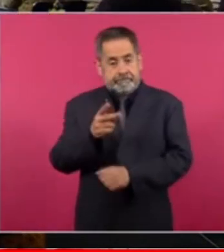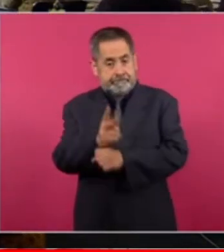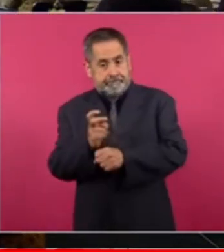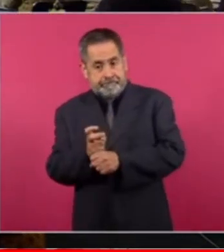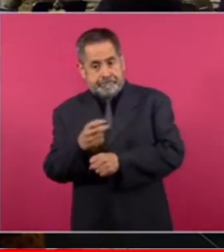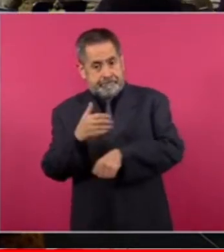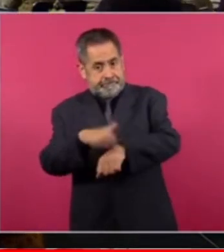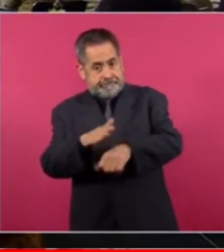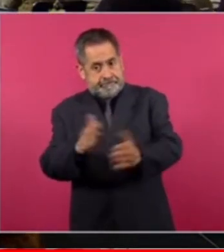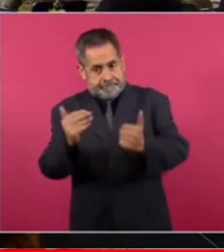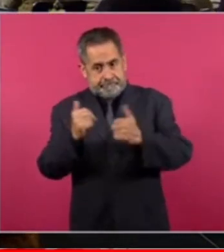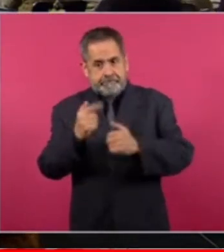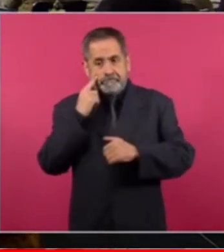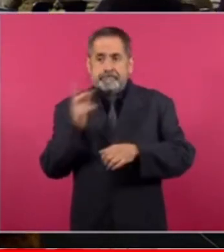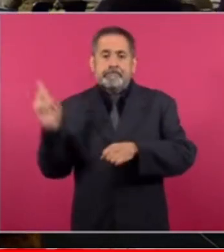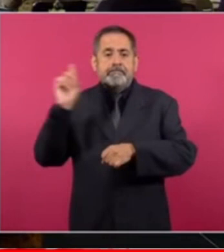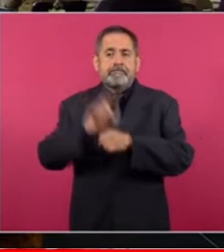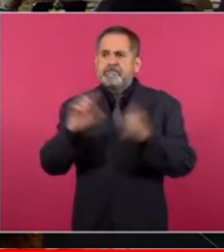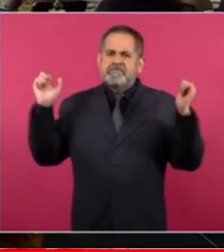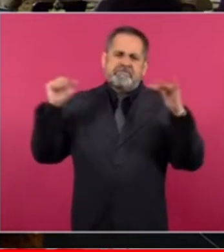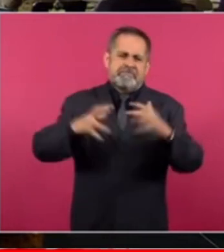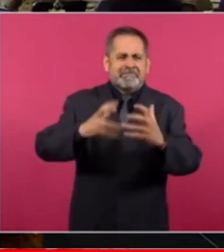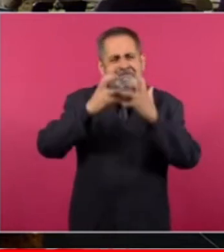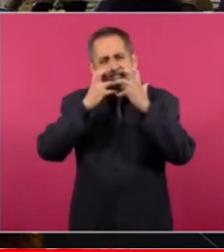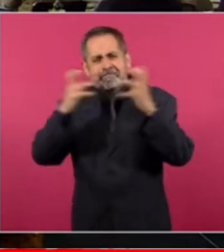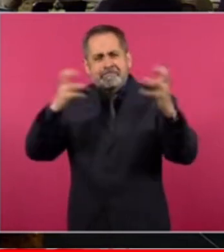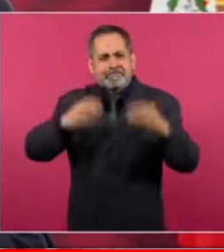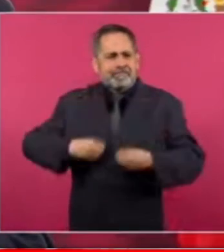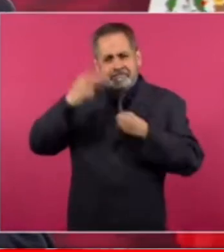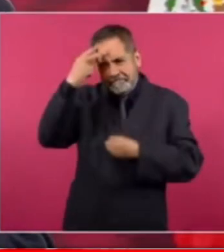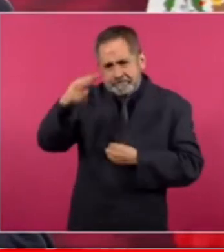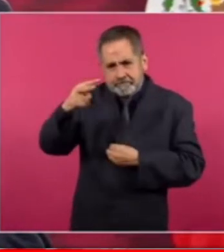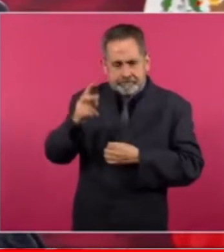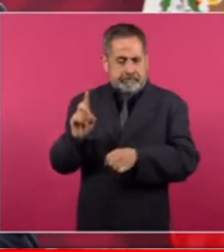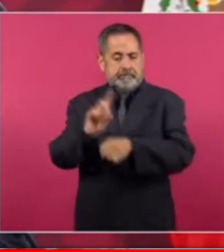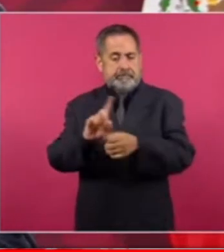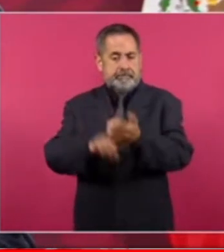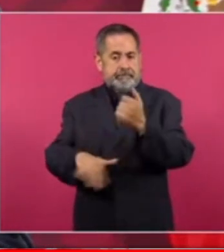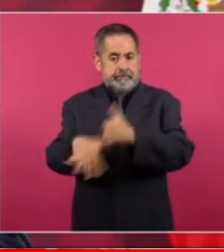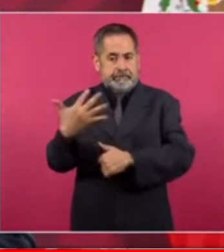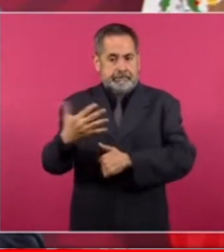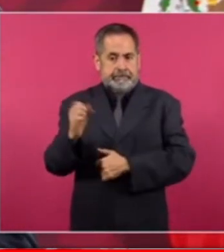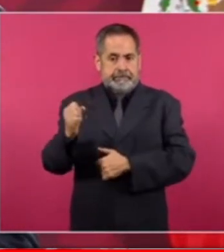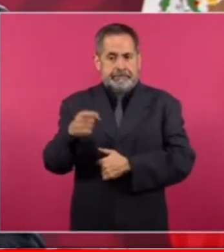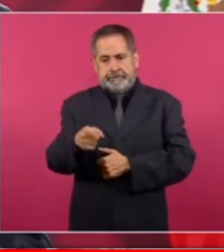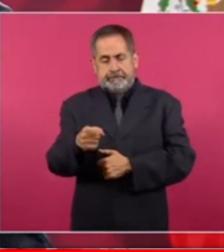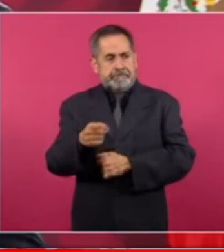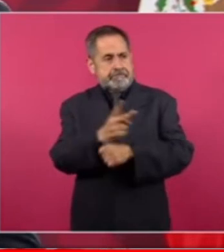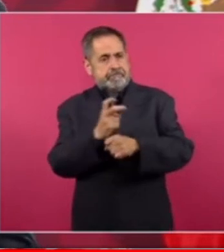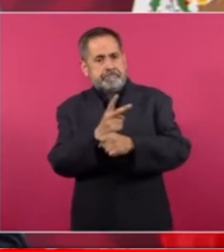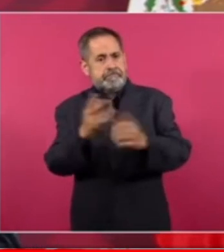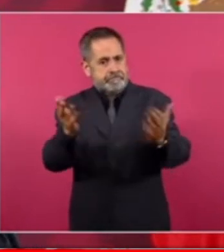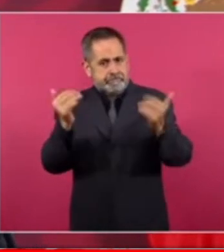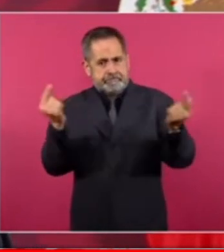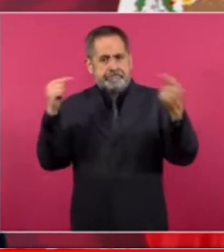día del grito el 15 invitar a todos a la